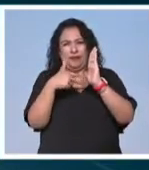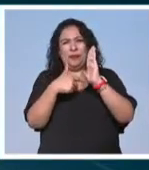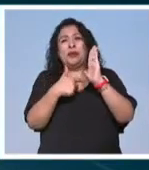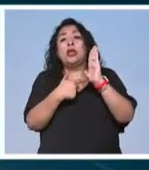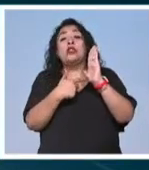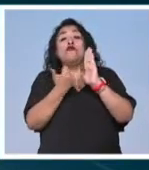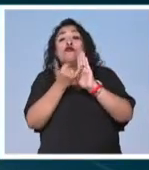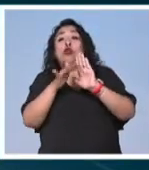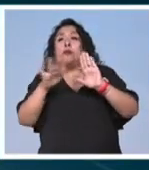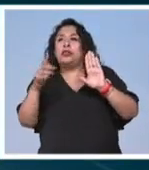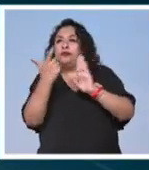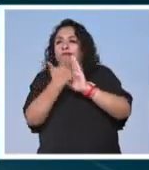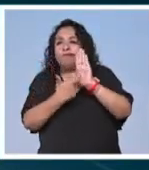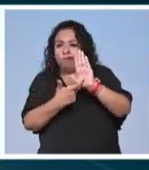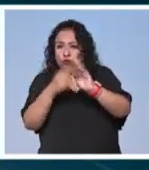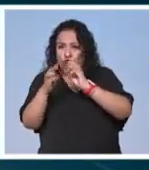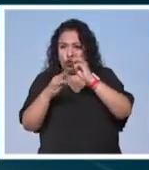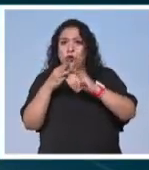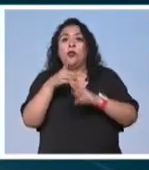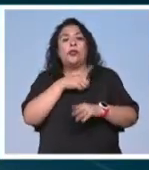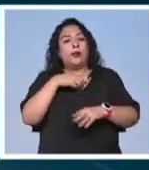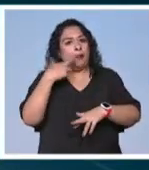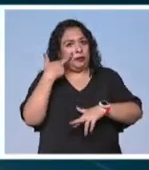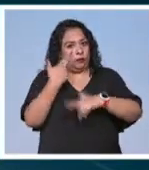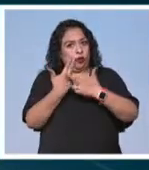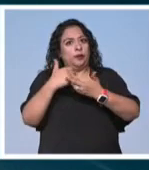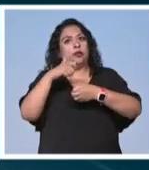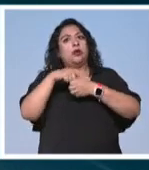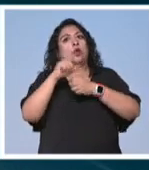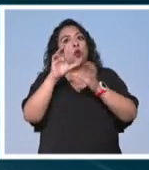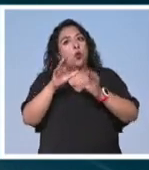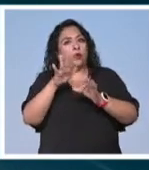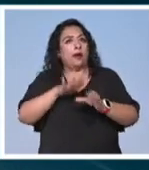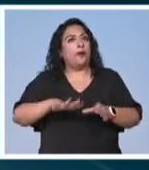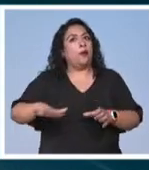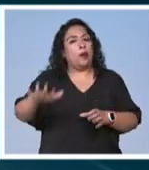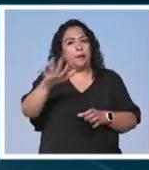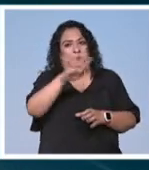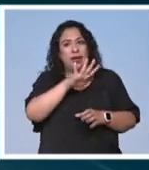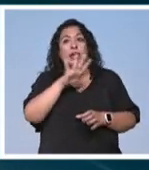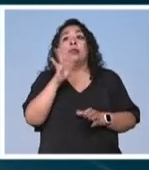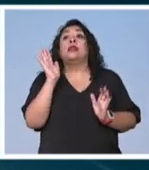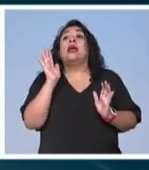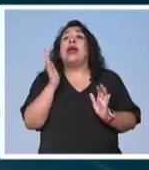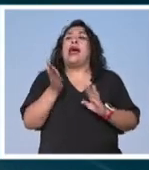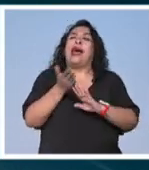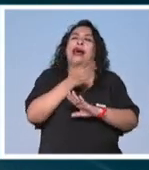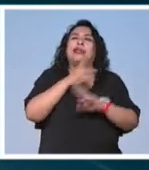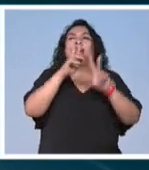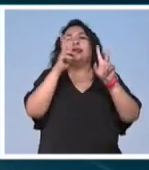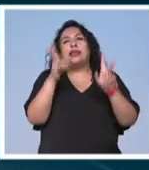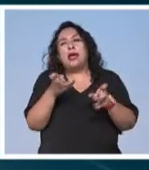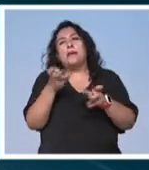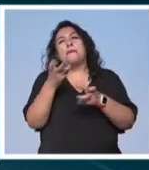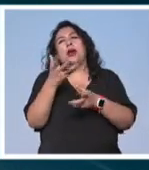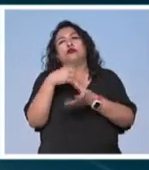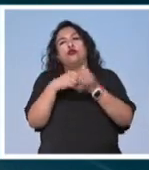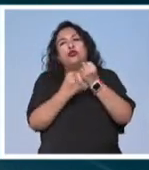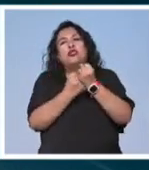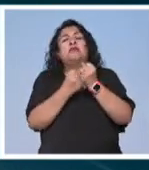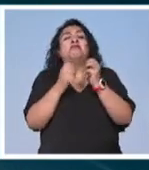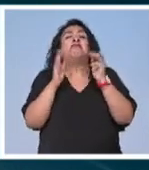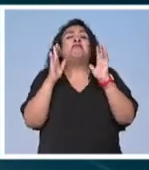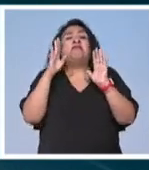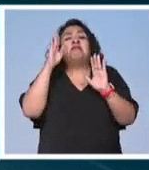permitirá promover la responsabilidad social y el cuidado del medio ambiente antes los temas de sostenibilidad se